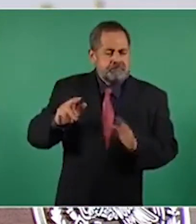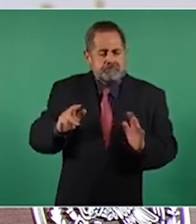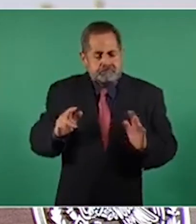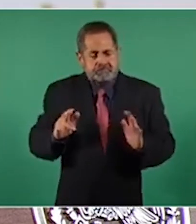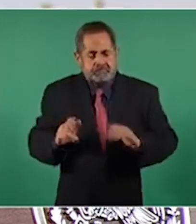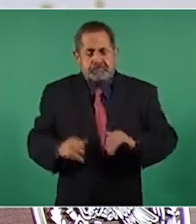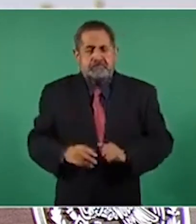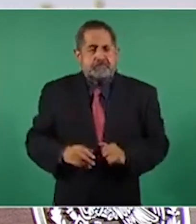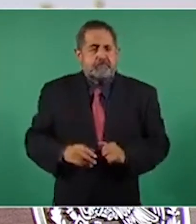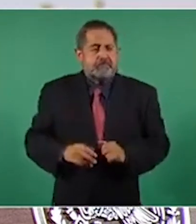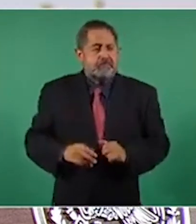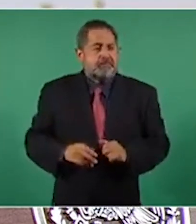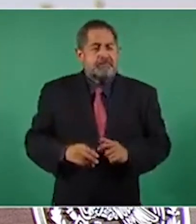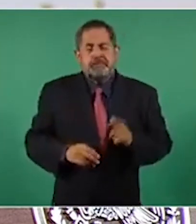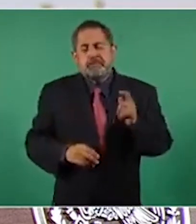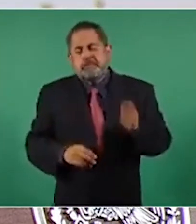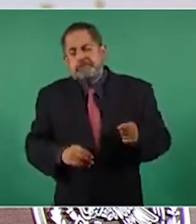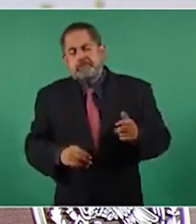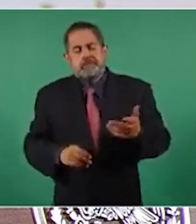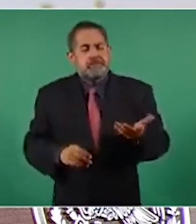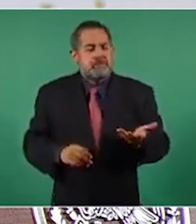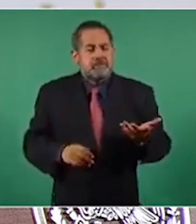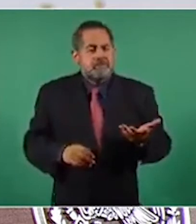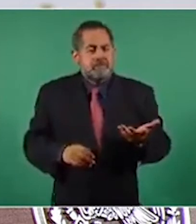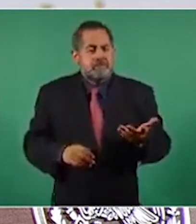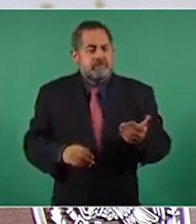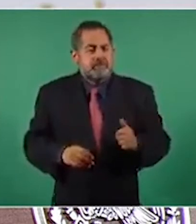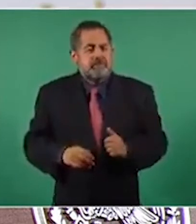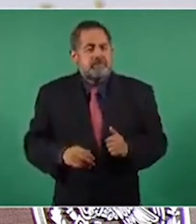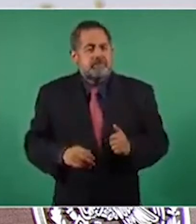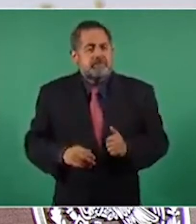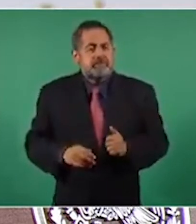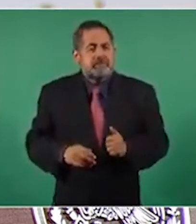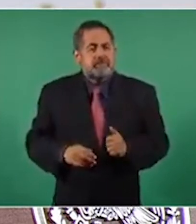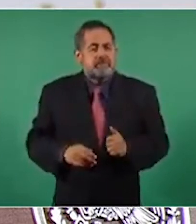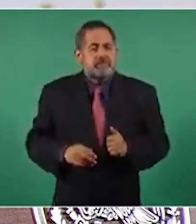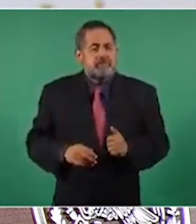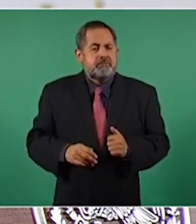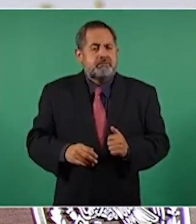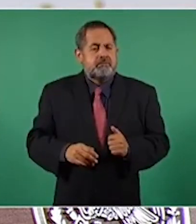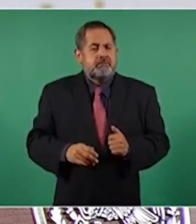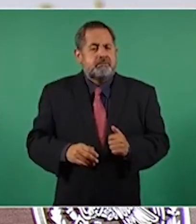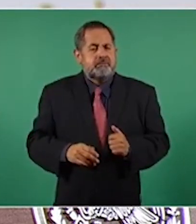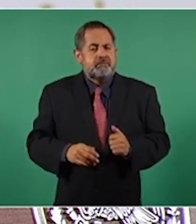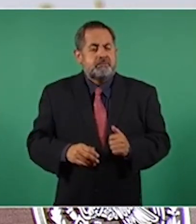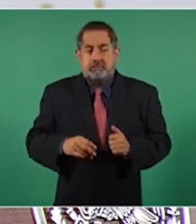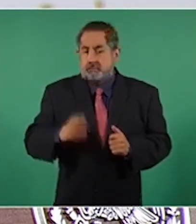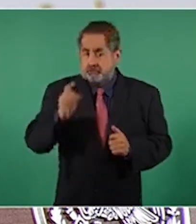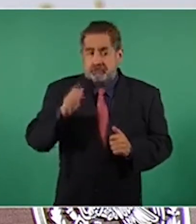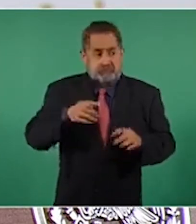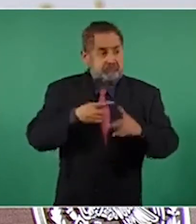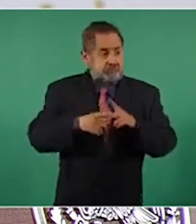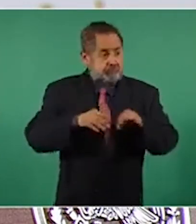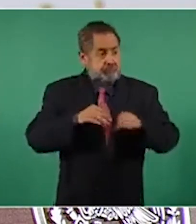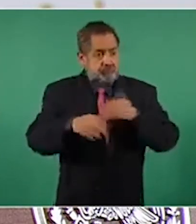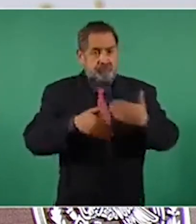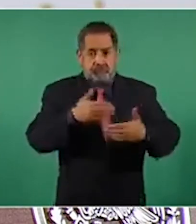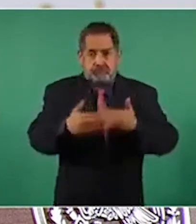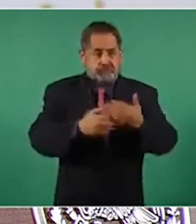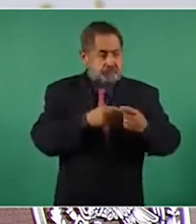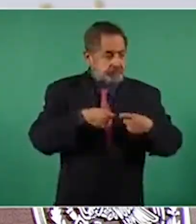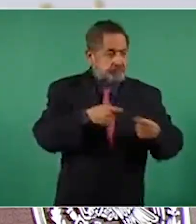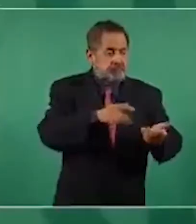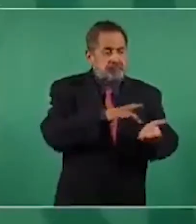cómo se está trabajando para